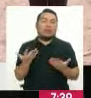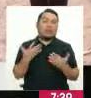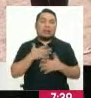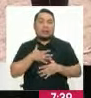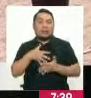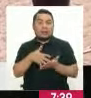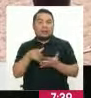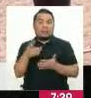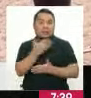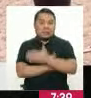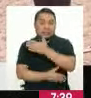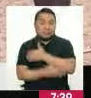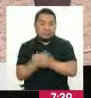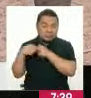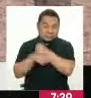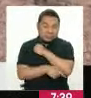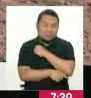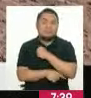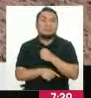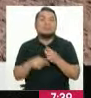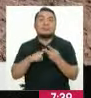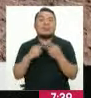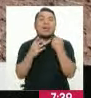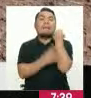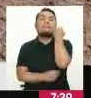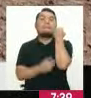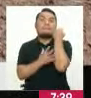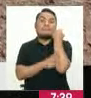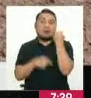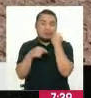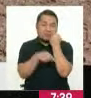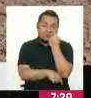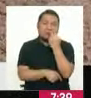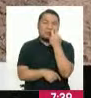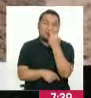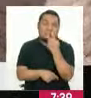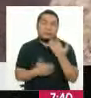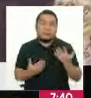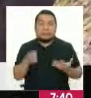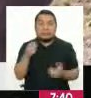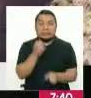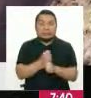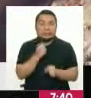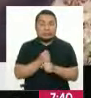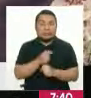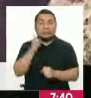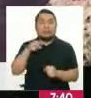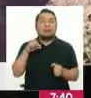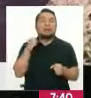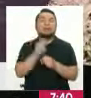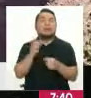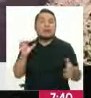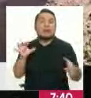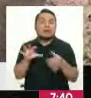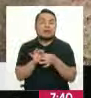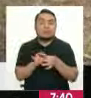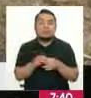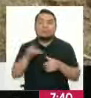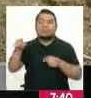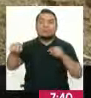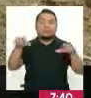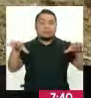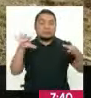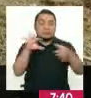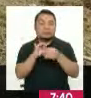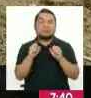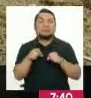en condición de discapacidad severa y además de pobreza y pobreza extrema, este trabajo es un trabajo articulado intersectorialmente